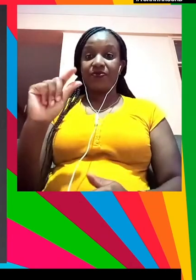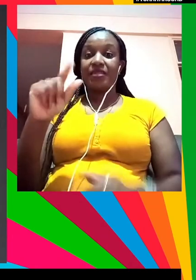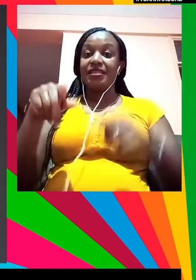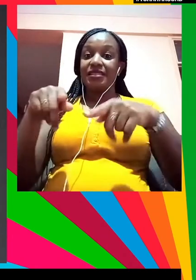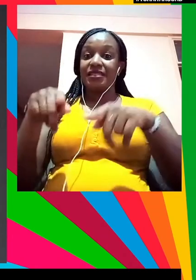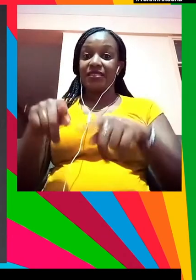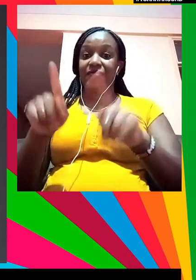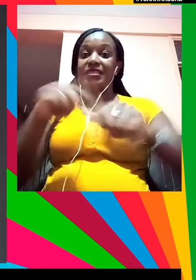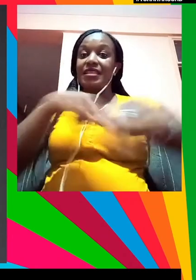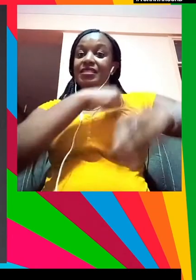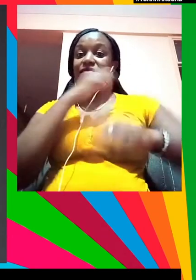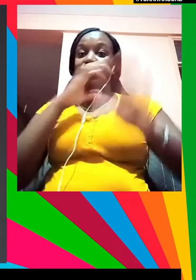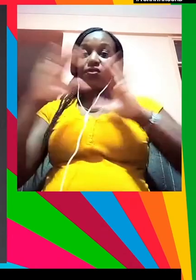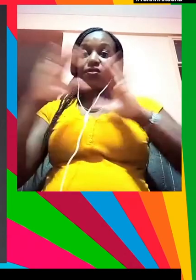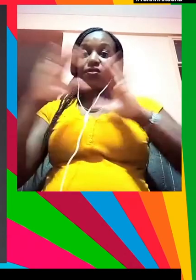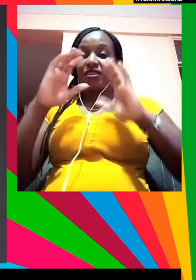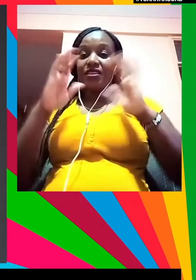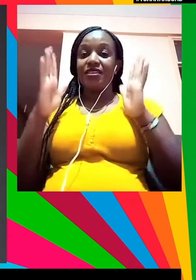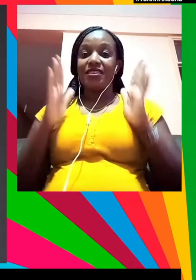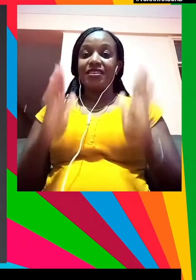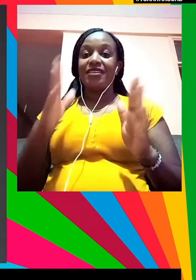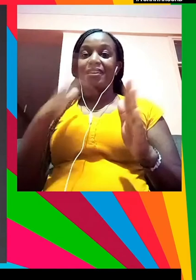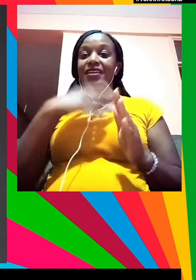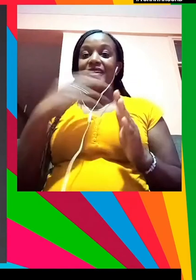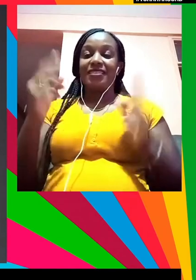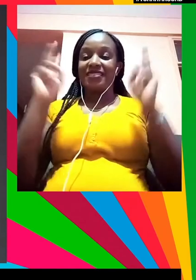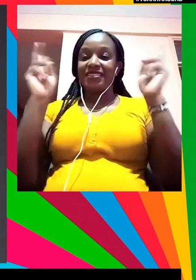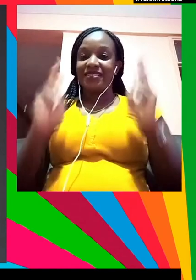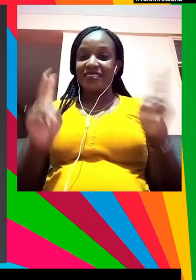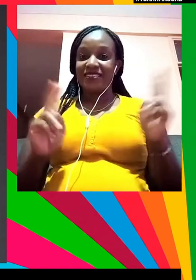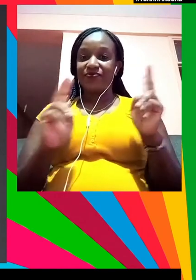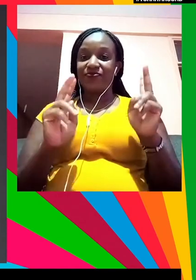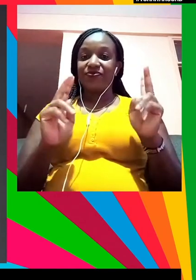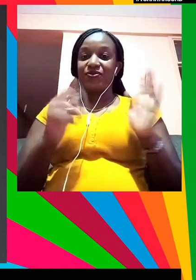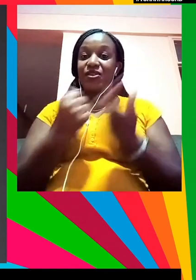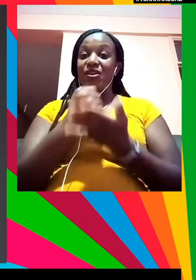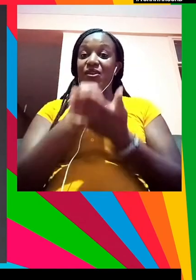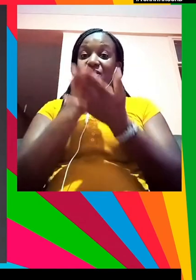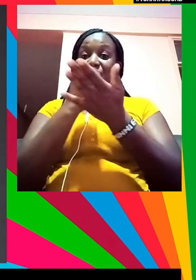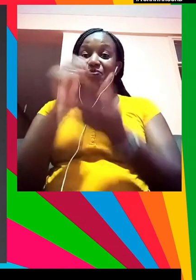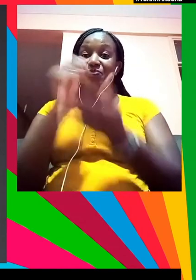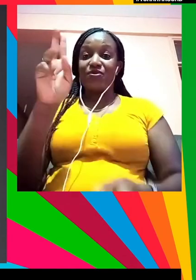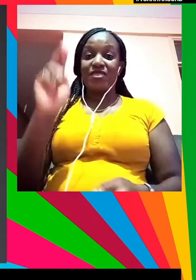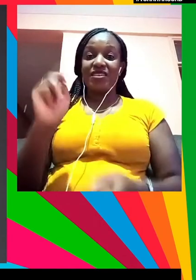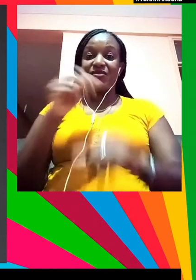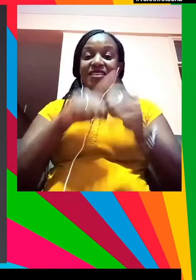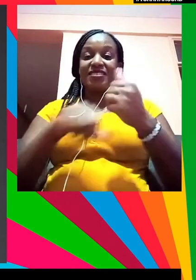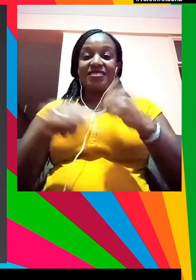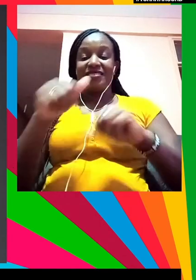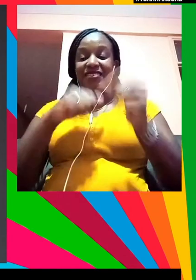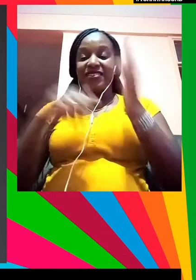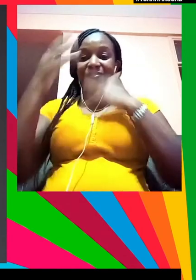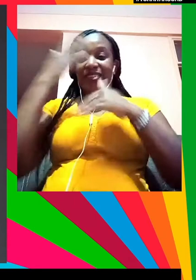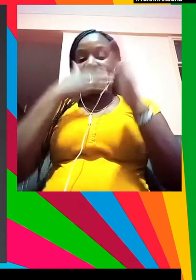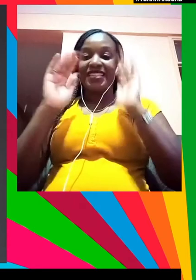de la Fundación de la ONU, una organización establecida para ayudar a la ONU a resolver los desafíos de acción